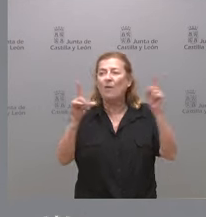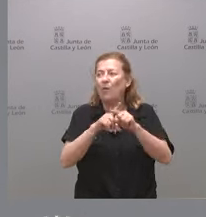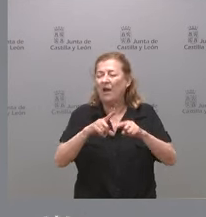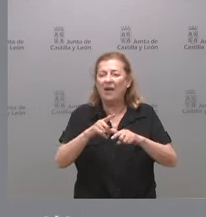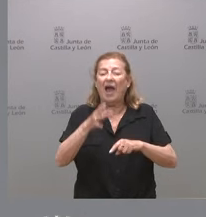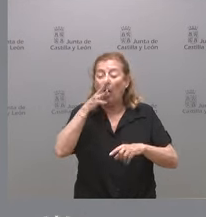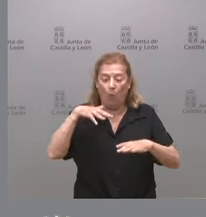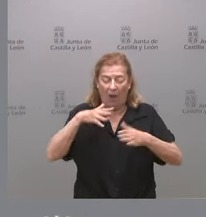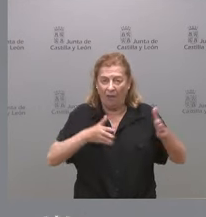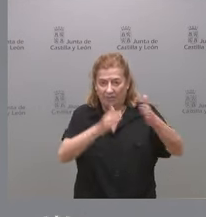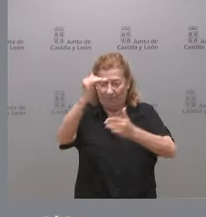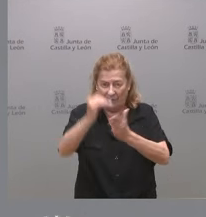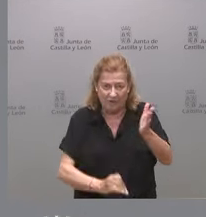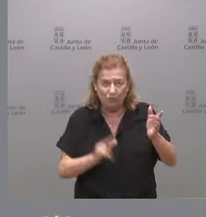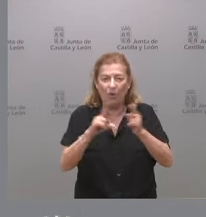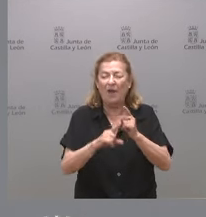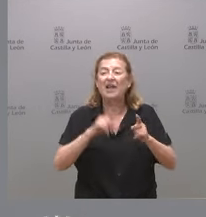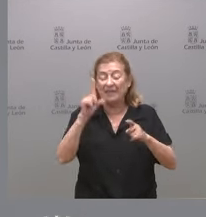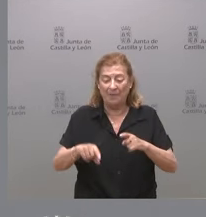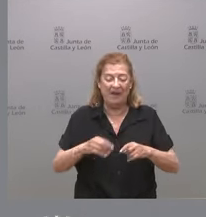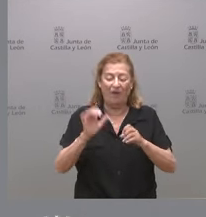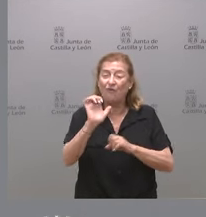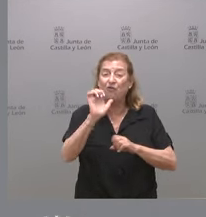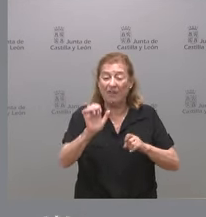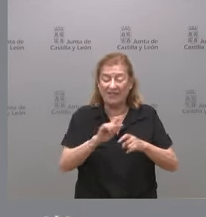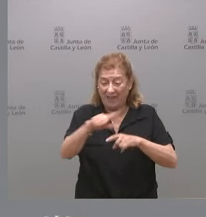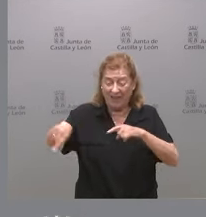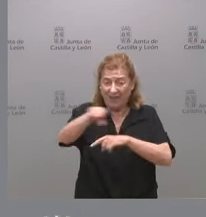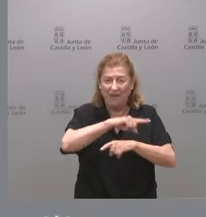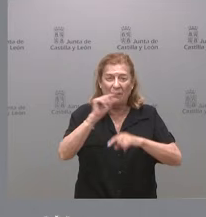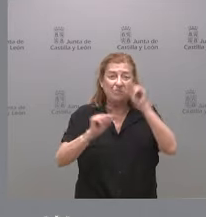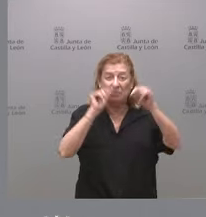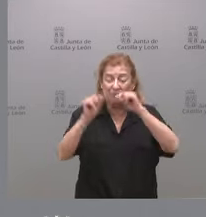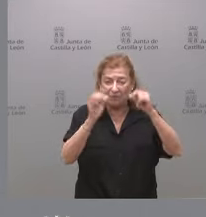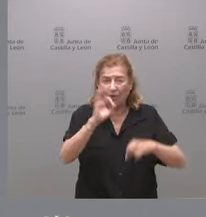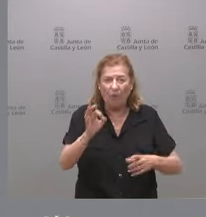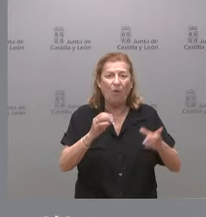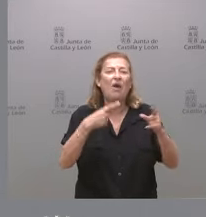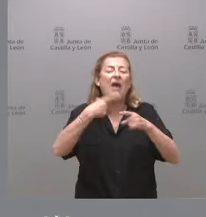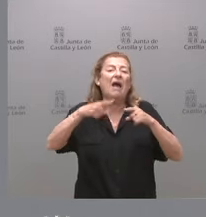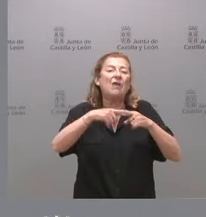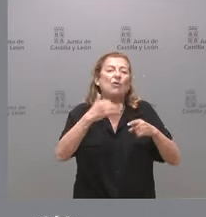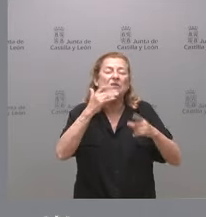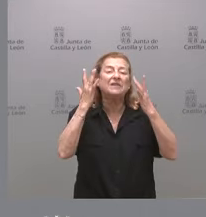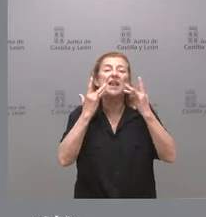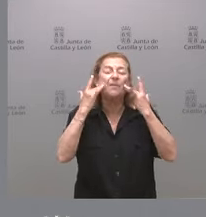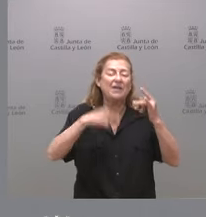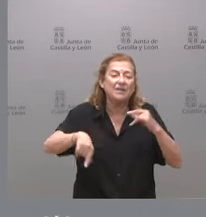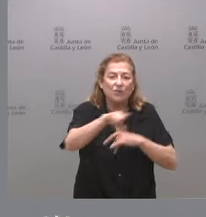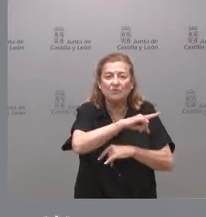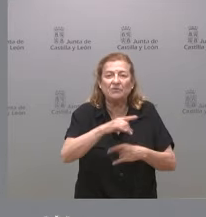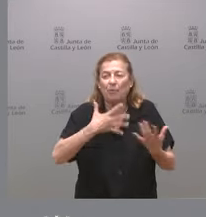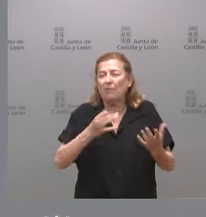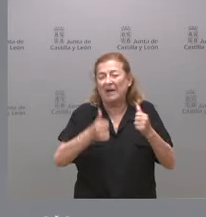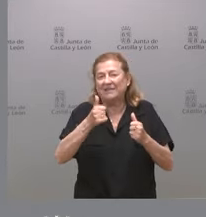de caudal, la contaminación en las fuentes de suministro o diversas averías en los sistemas de abastecimiento y saneamiento que, lógicamente, son más probables